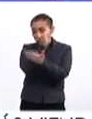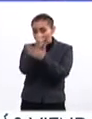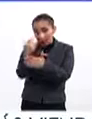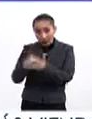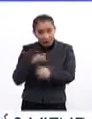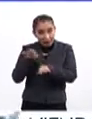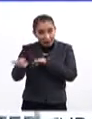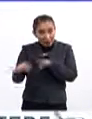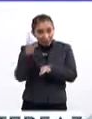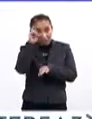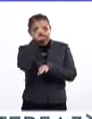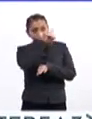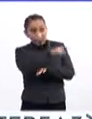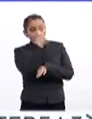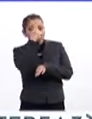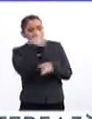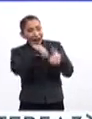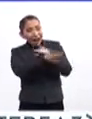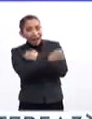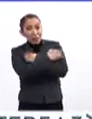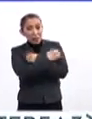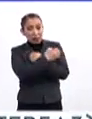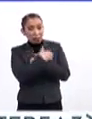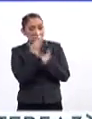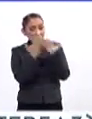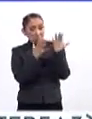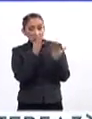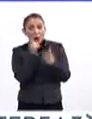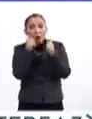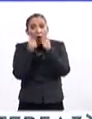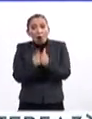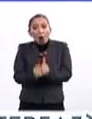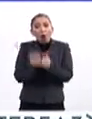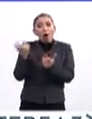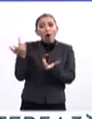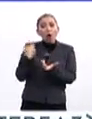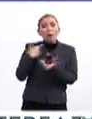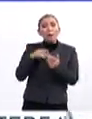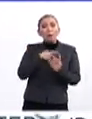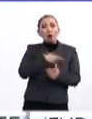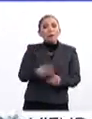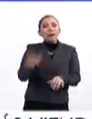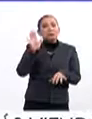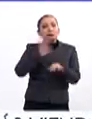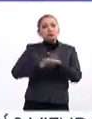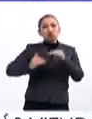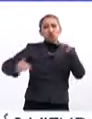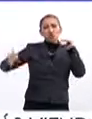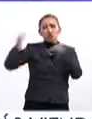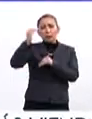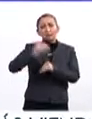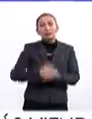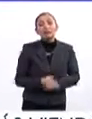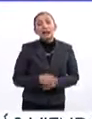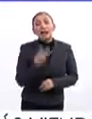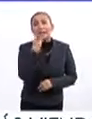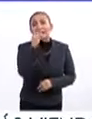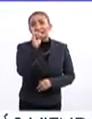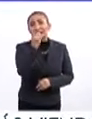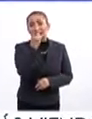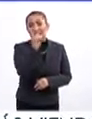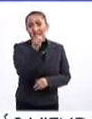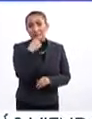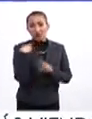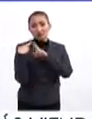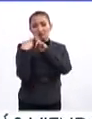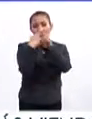económicas, complicaciones para acceder a la educación y pertenecen a las tasas de pobreza más altas. El 3 de diciembre